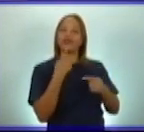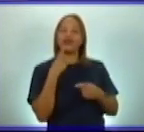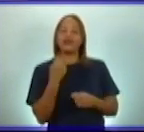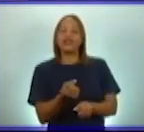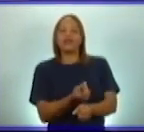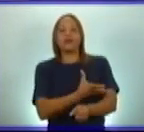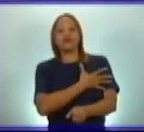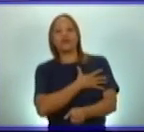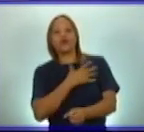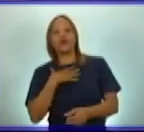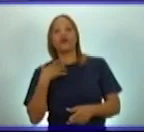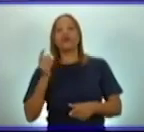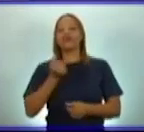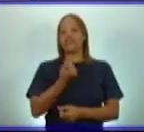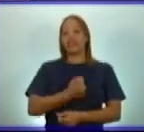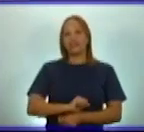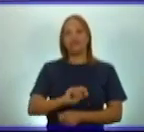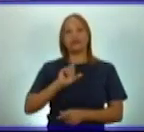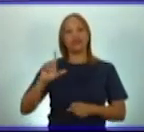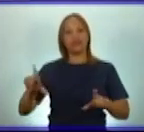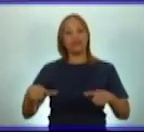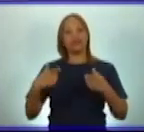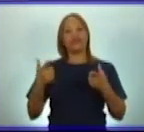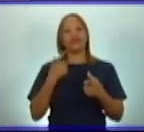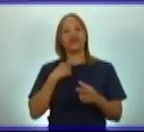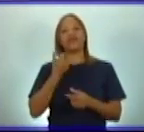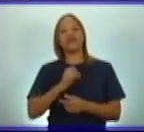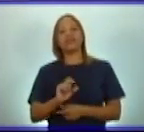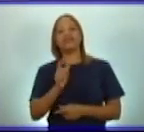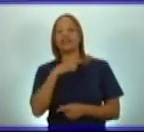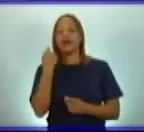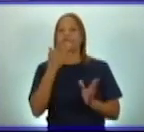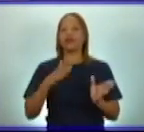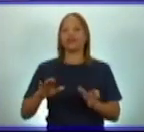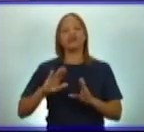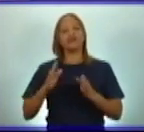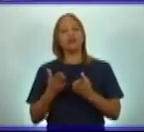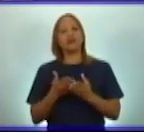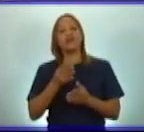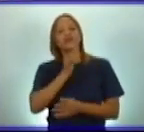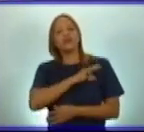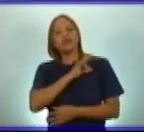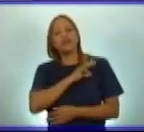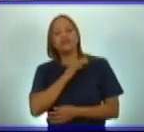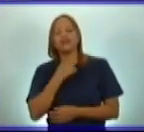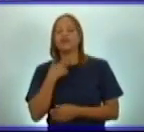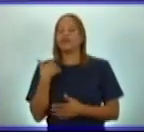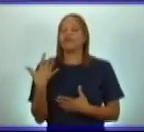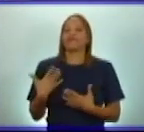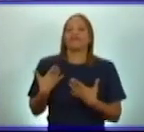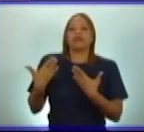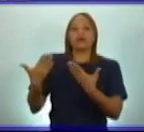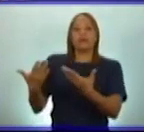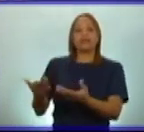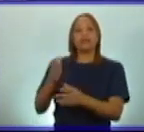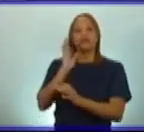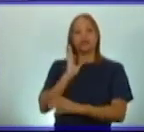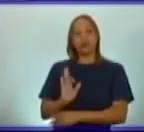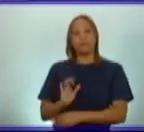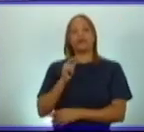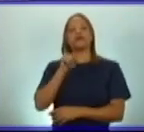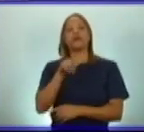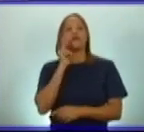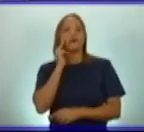aniversarios de nacimiento y muerte. Sentimos profunda admiración y respeto por él.